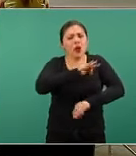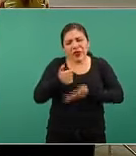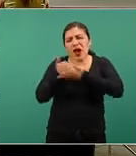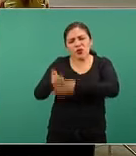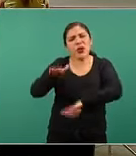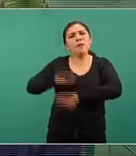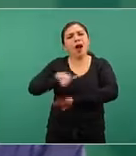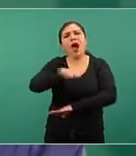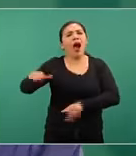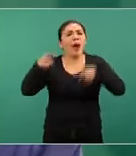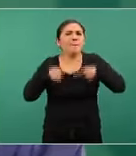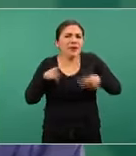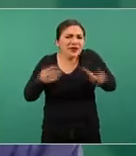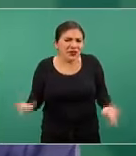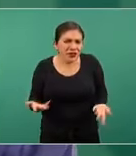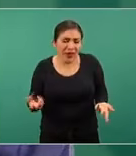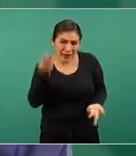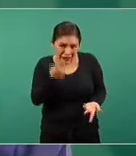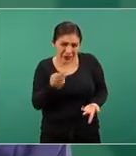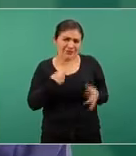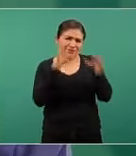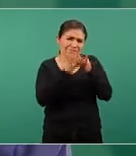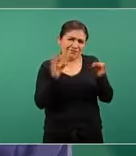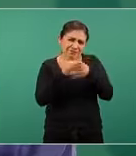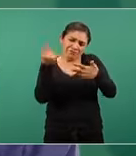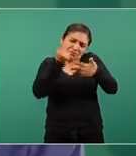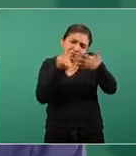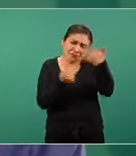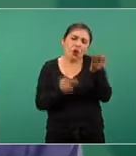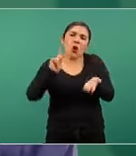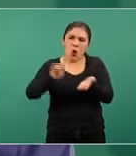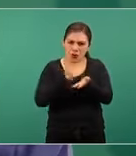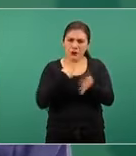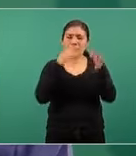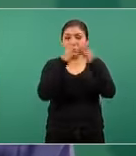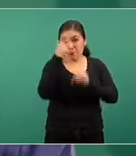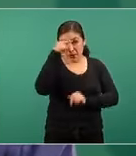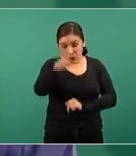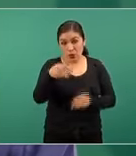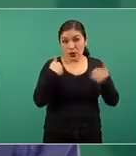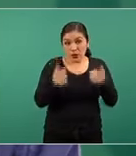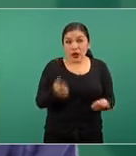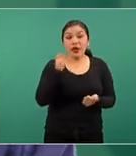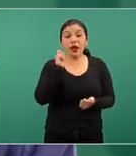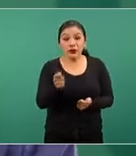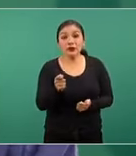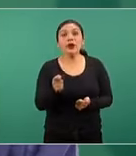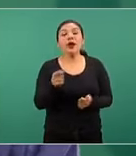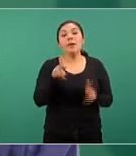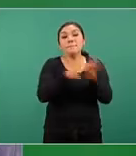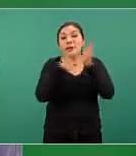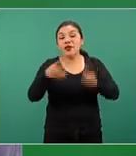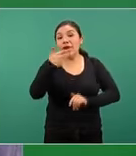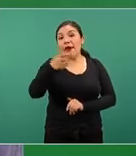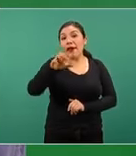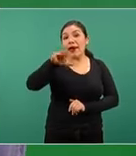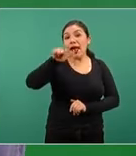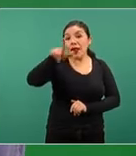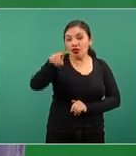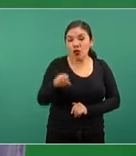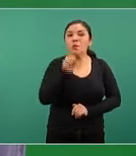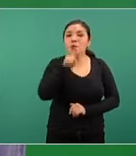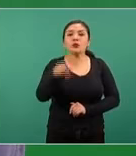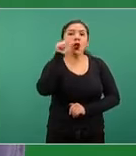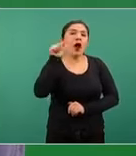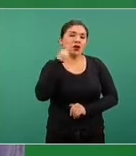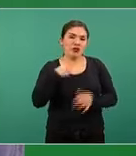entonces en concreto con todo esto que hemos lo vuelvo a explicar para usted para el heraldo de México ayer lo